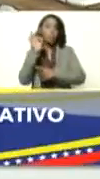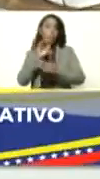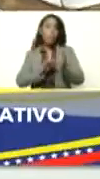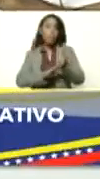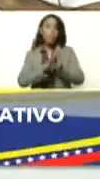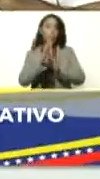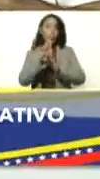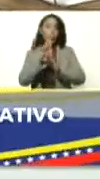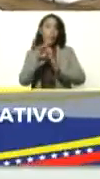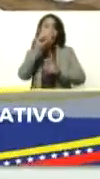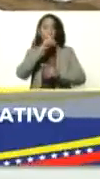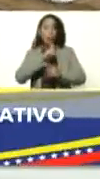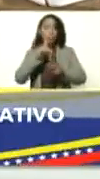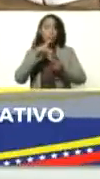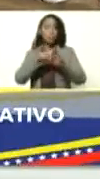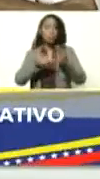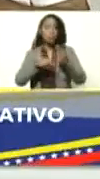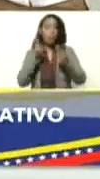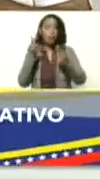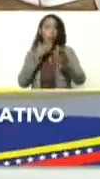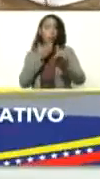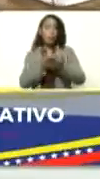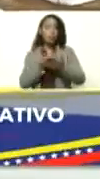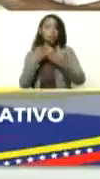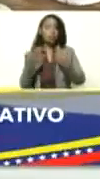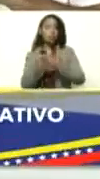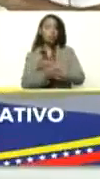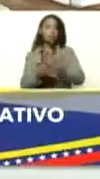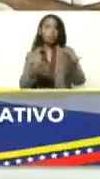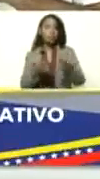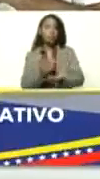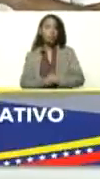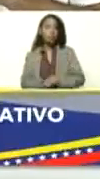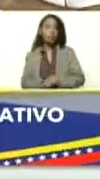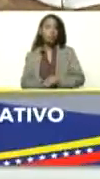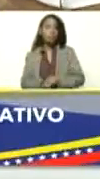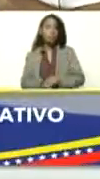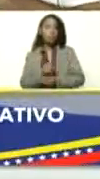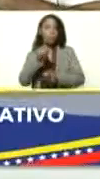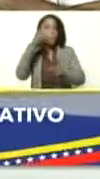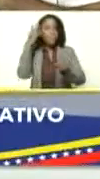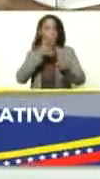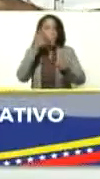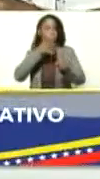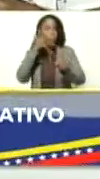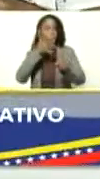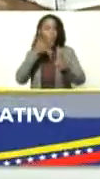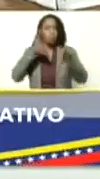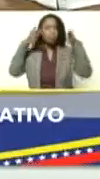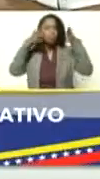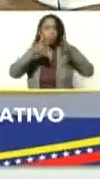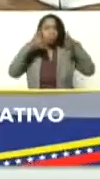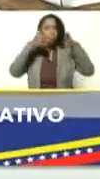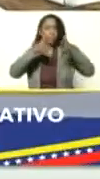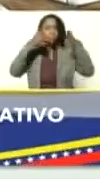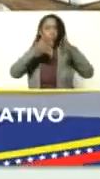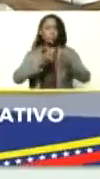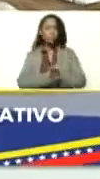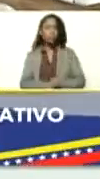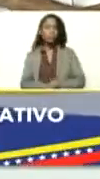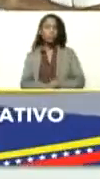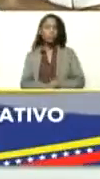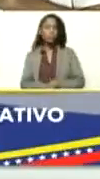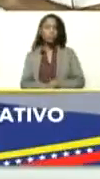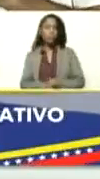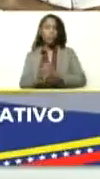interanual esto es gracias justamente a sus instrucciones a sus orientaciones y a